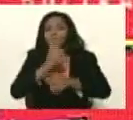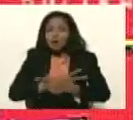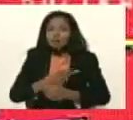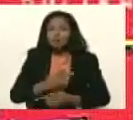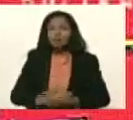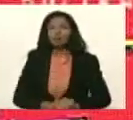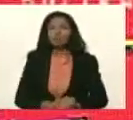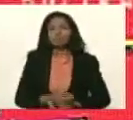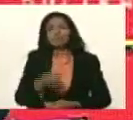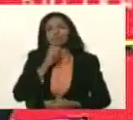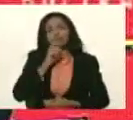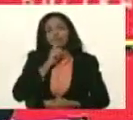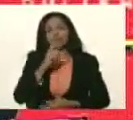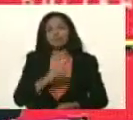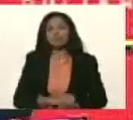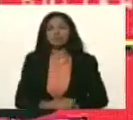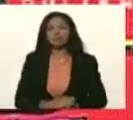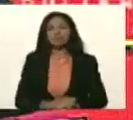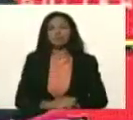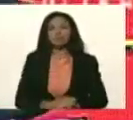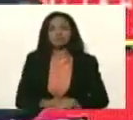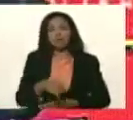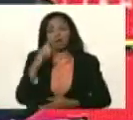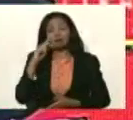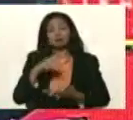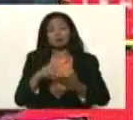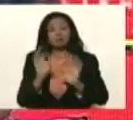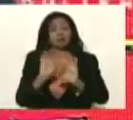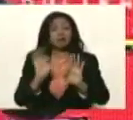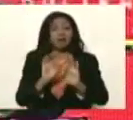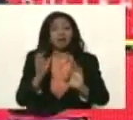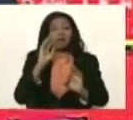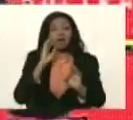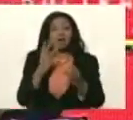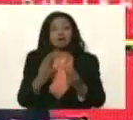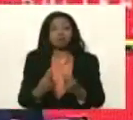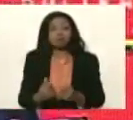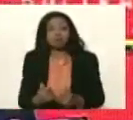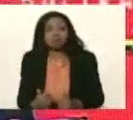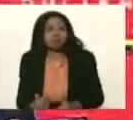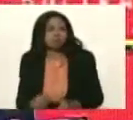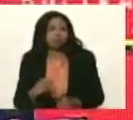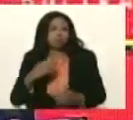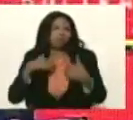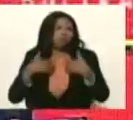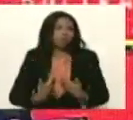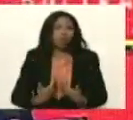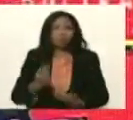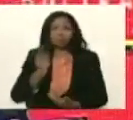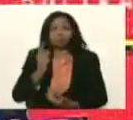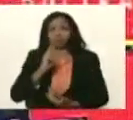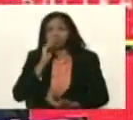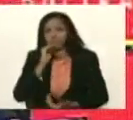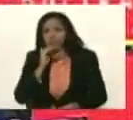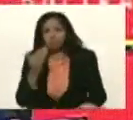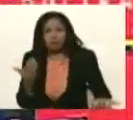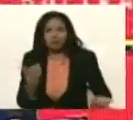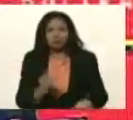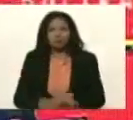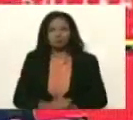y difíciles y aquí a nadie se le ha aguado el guarapo a nadie